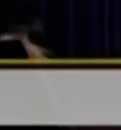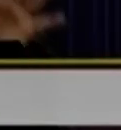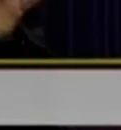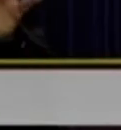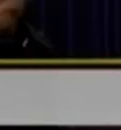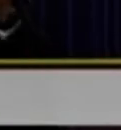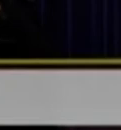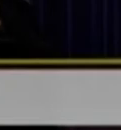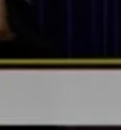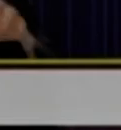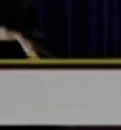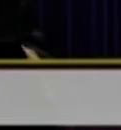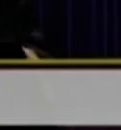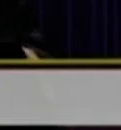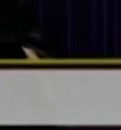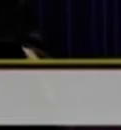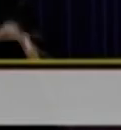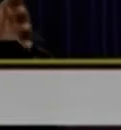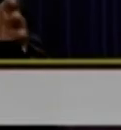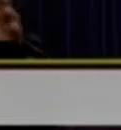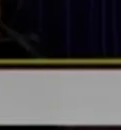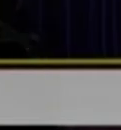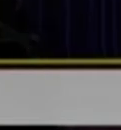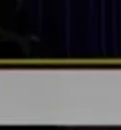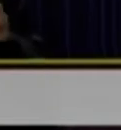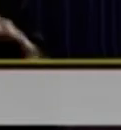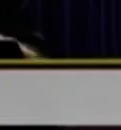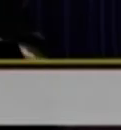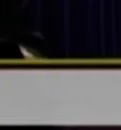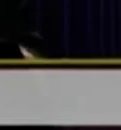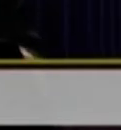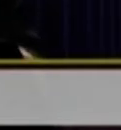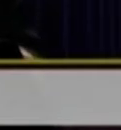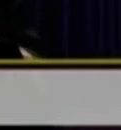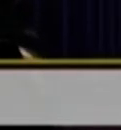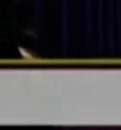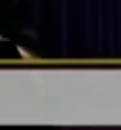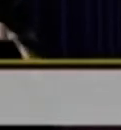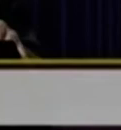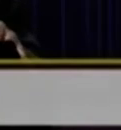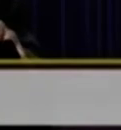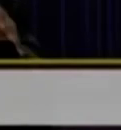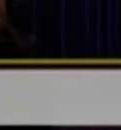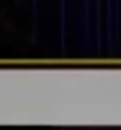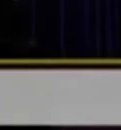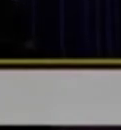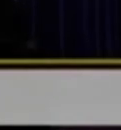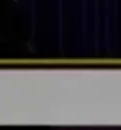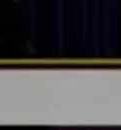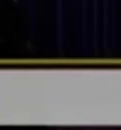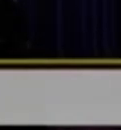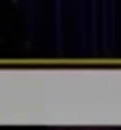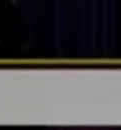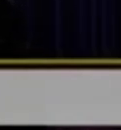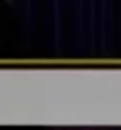La recibo no a nombre mío, sino a nombre de todos los colombianos, en especial a las millones de